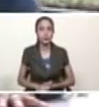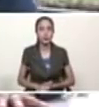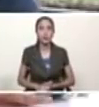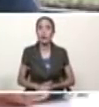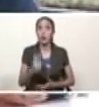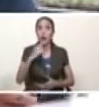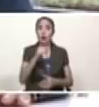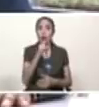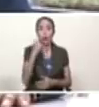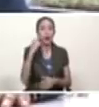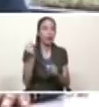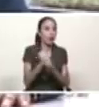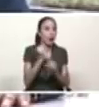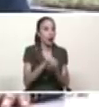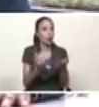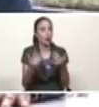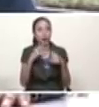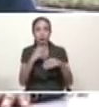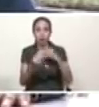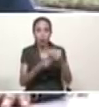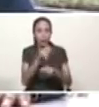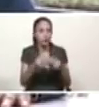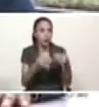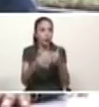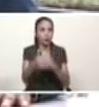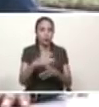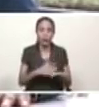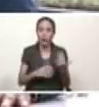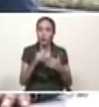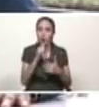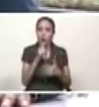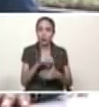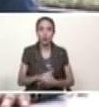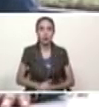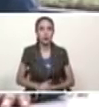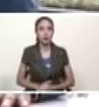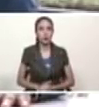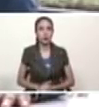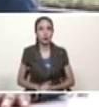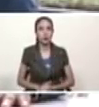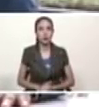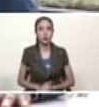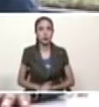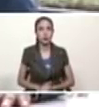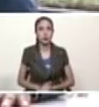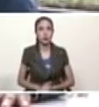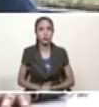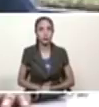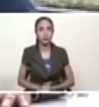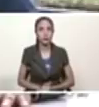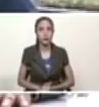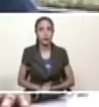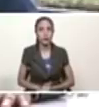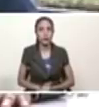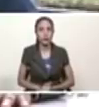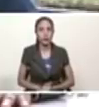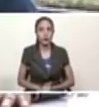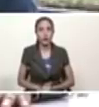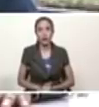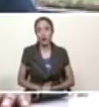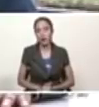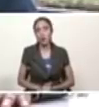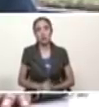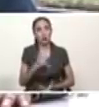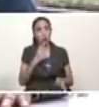gestiones que yo hago de manera permanente abierto al mundo Venezuela abierta al mundo para que las cosas se hagan bien sin